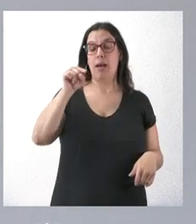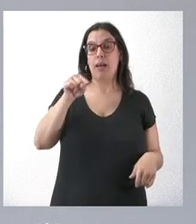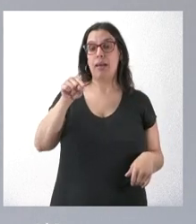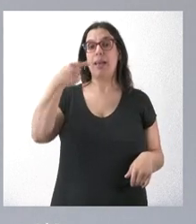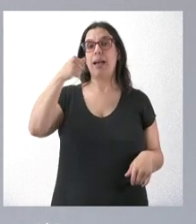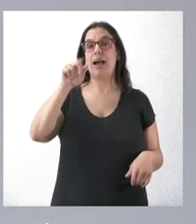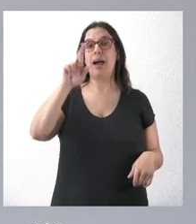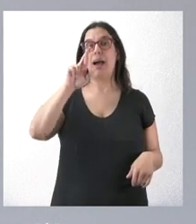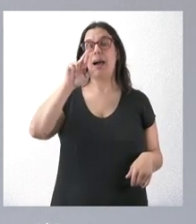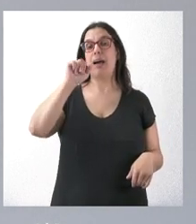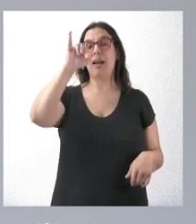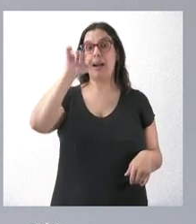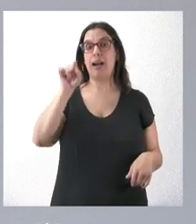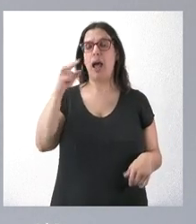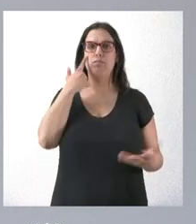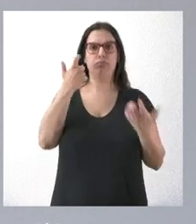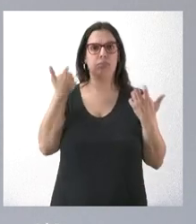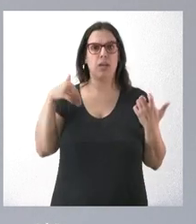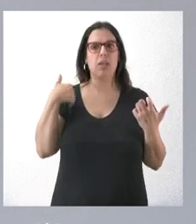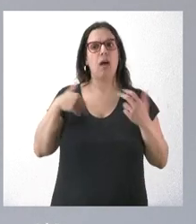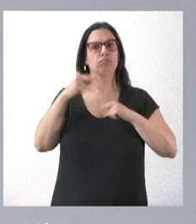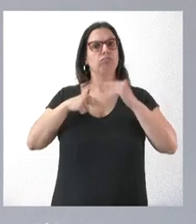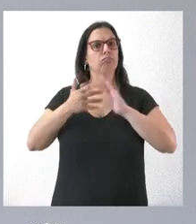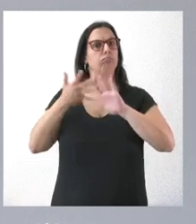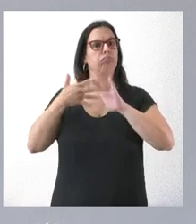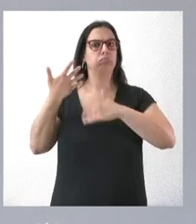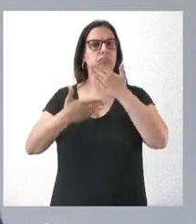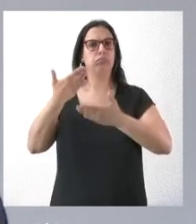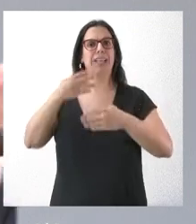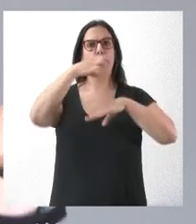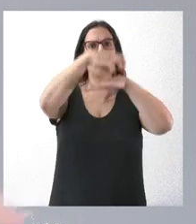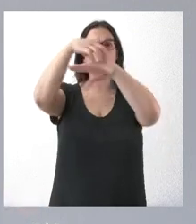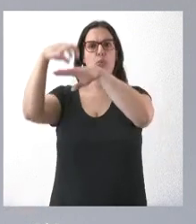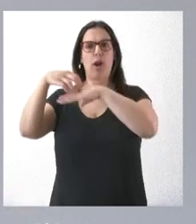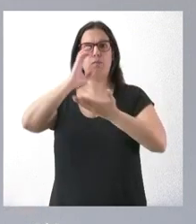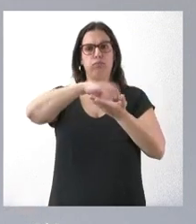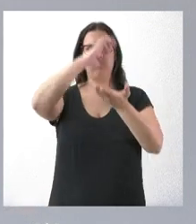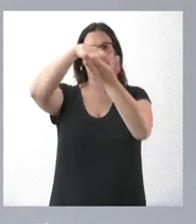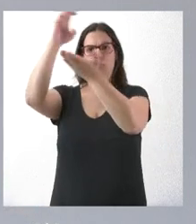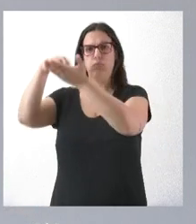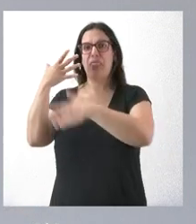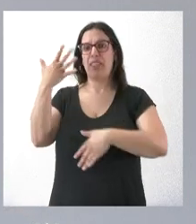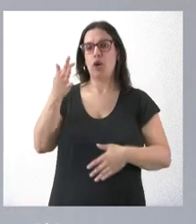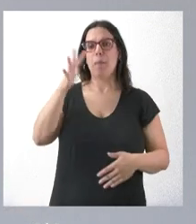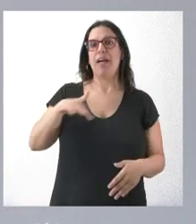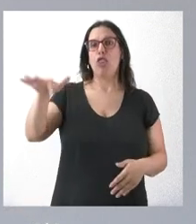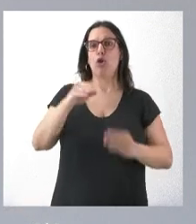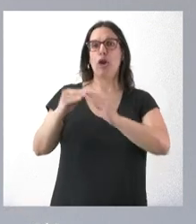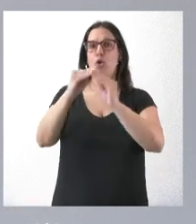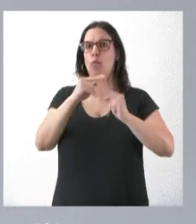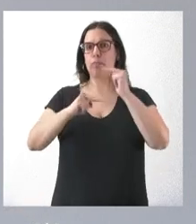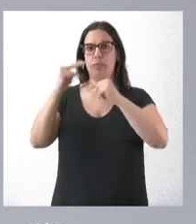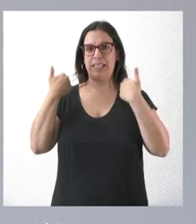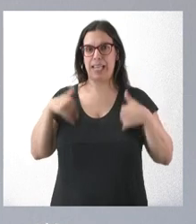son ostensibles. Van a muy buen ritmo esas cinco cúpulas y todas las zonas comunes están en ejecución.